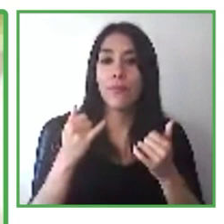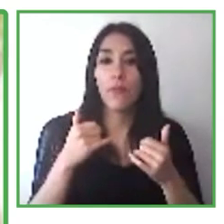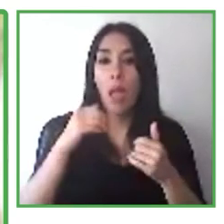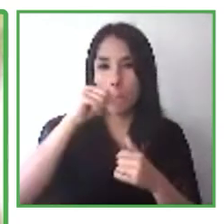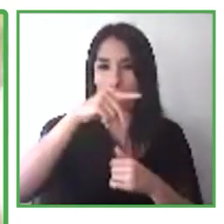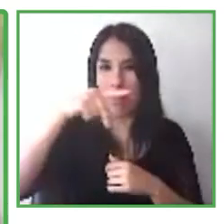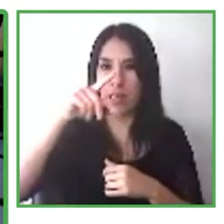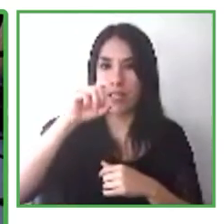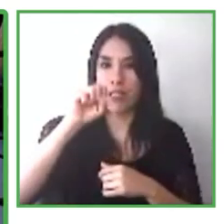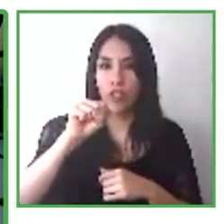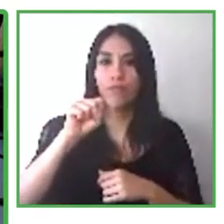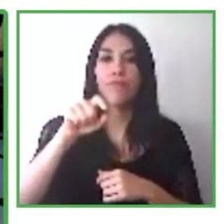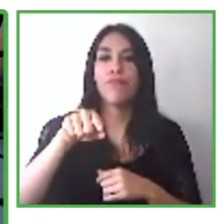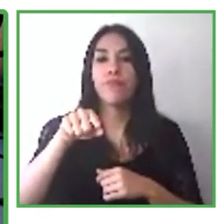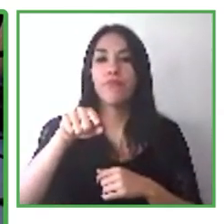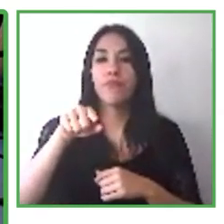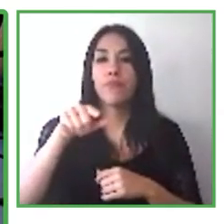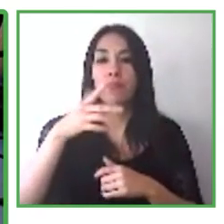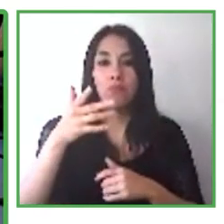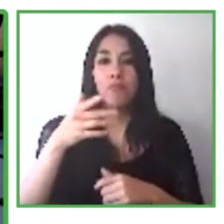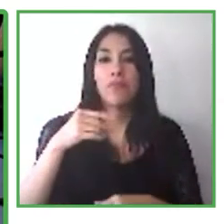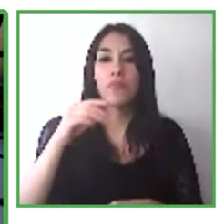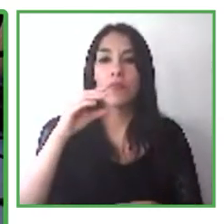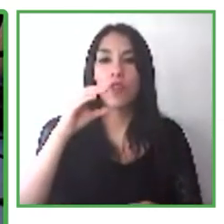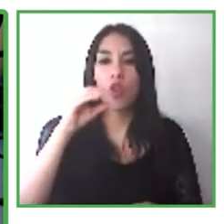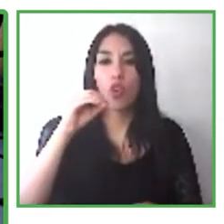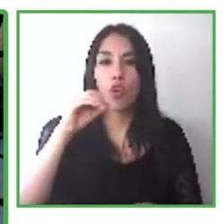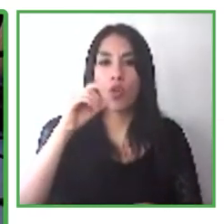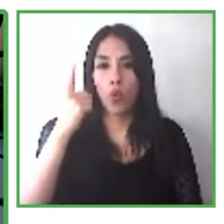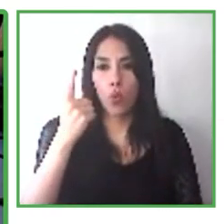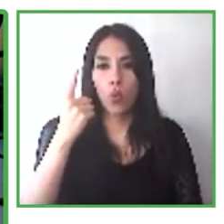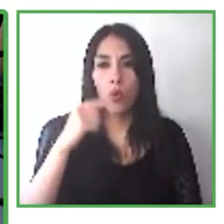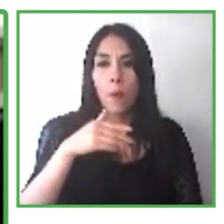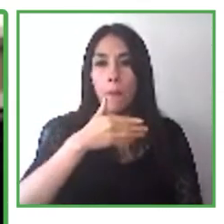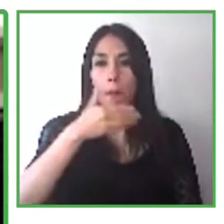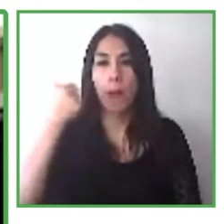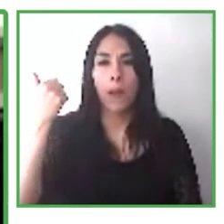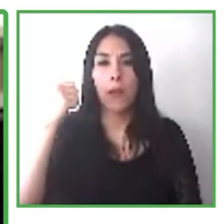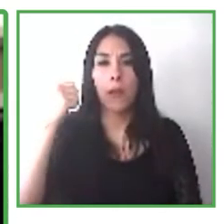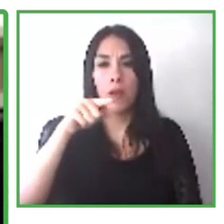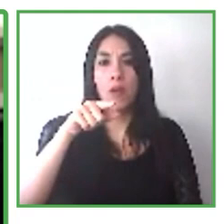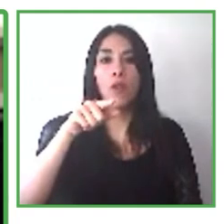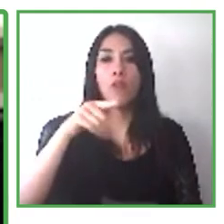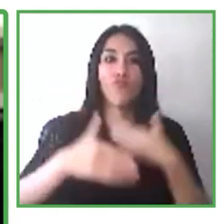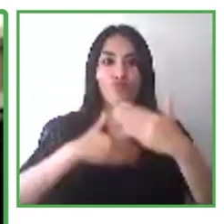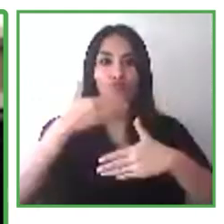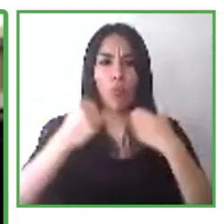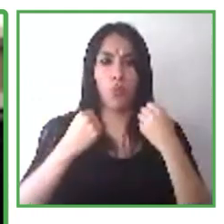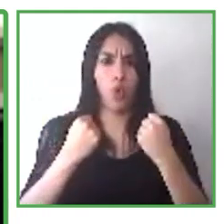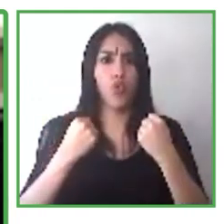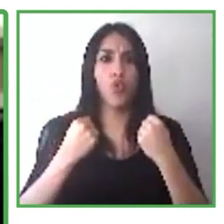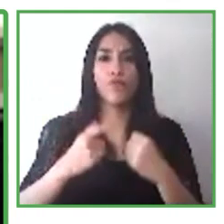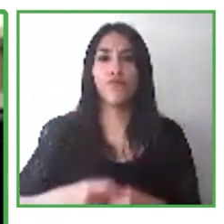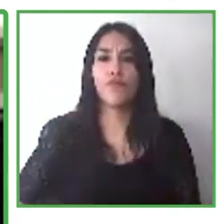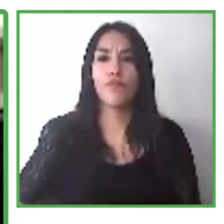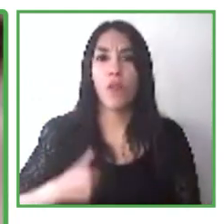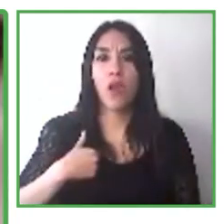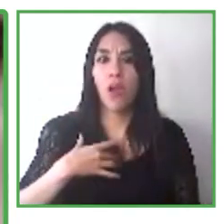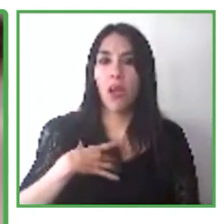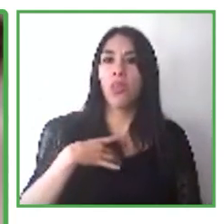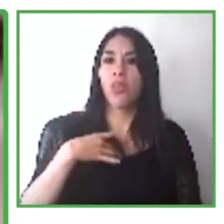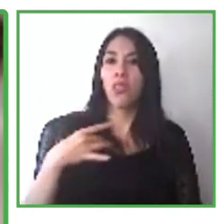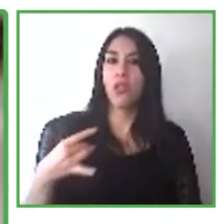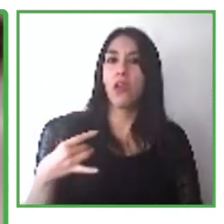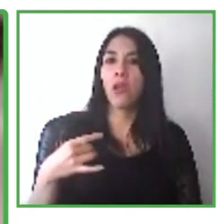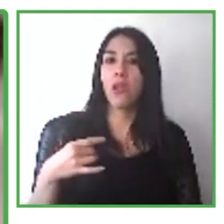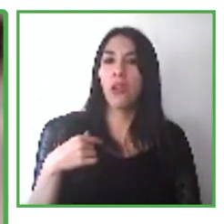Javascript. Me gustó el poder salir del lugar del usuario por el hecho de poder